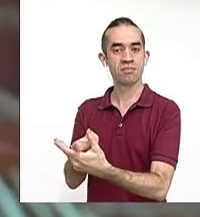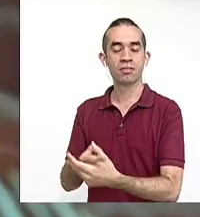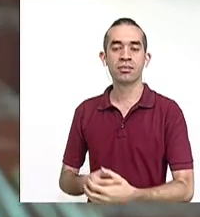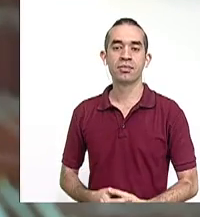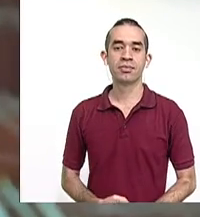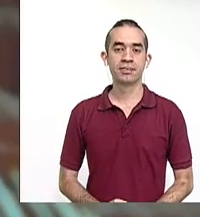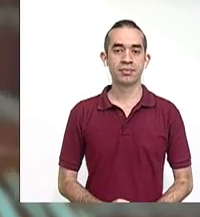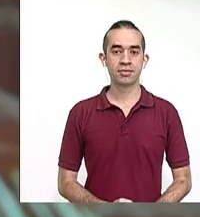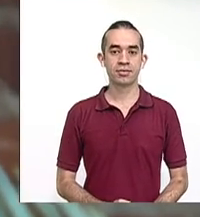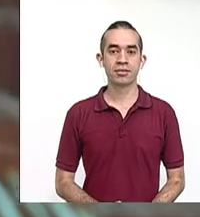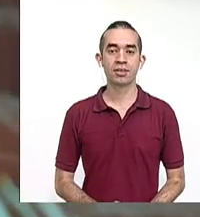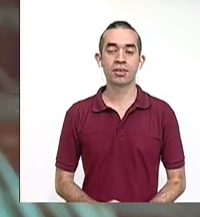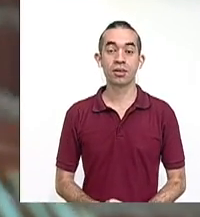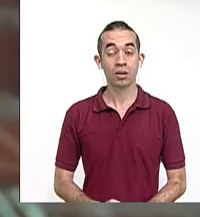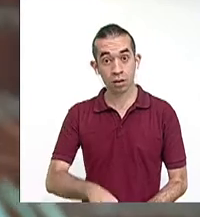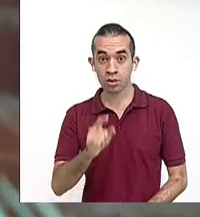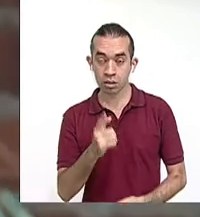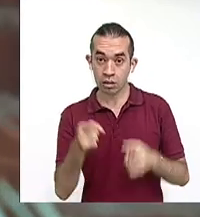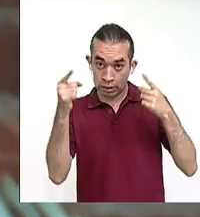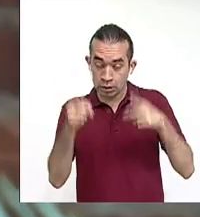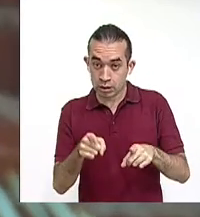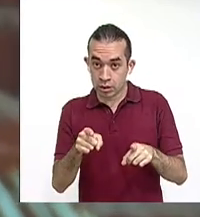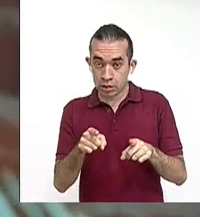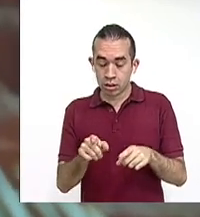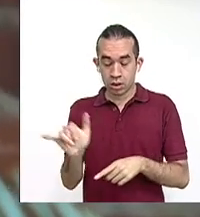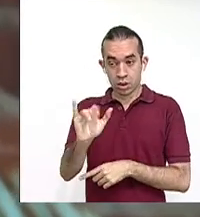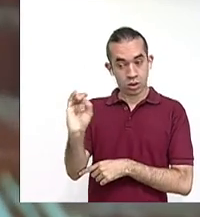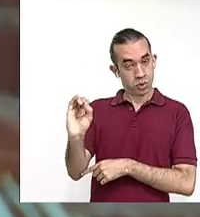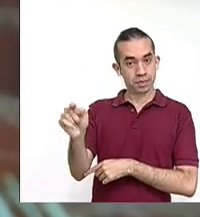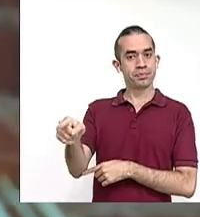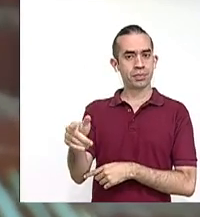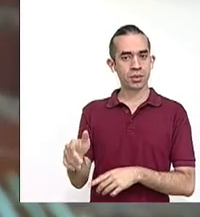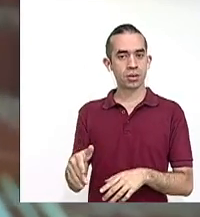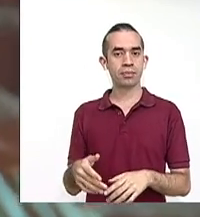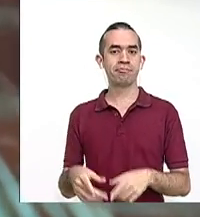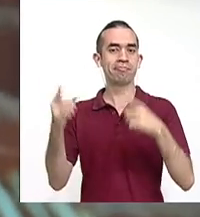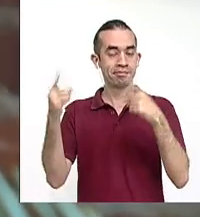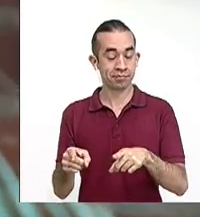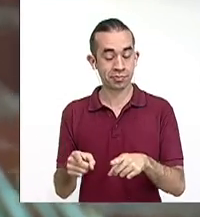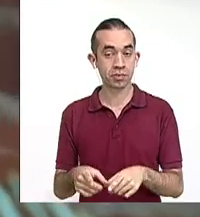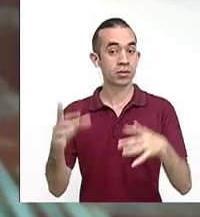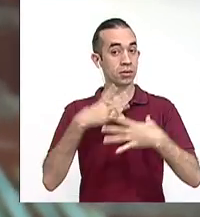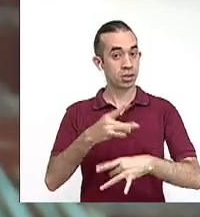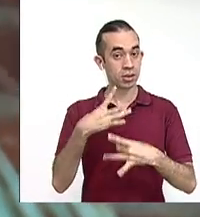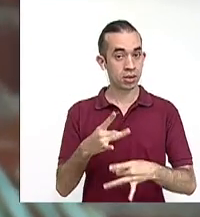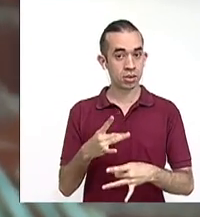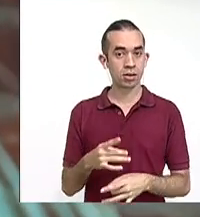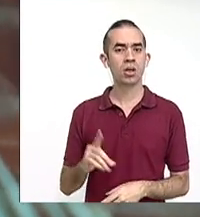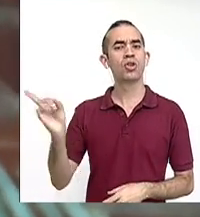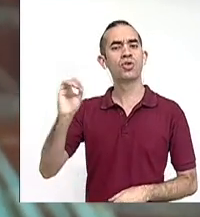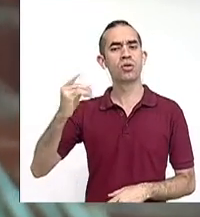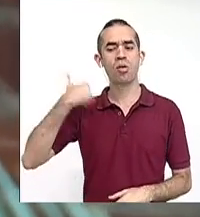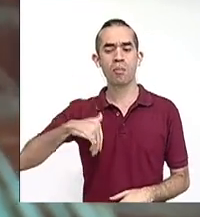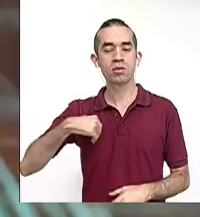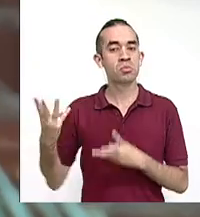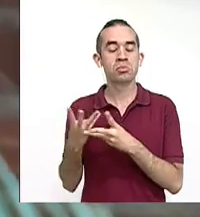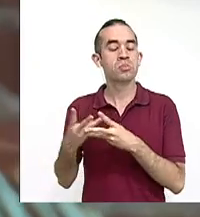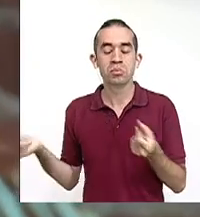Un hecho muy particular en la historia de Yolanda Uriamuno es la ausencia de figuras masculinas.